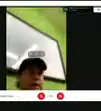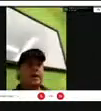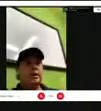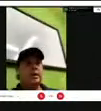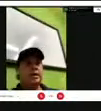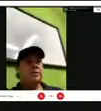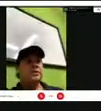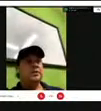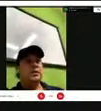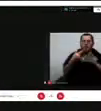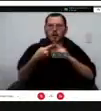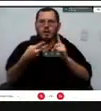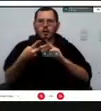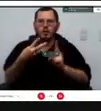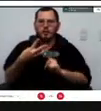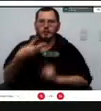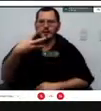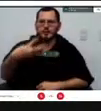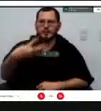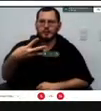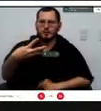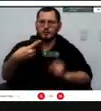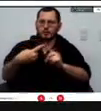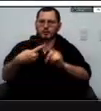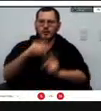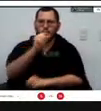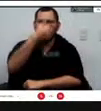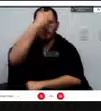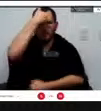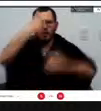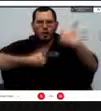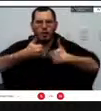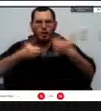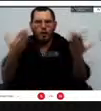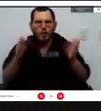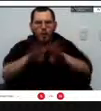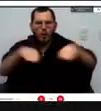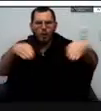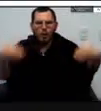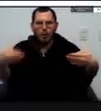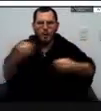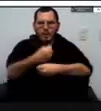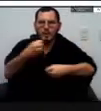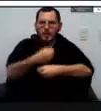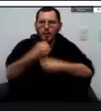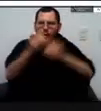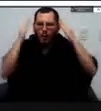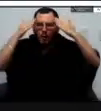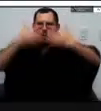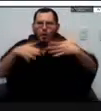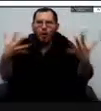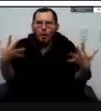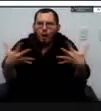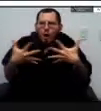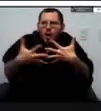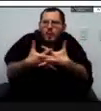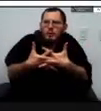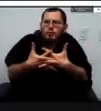principal pues efectivamente es tener unas mesas de trabajo donde estamos articulando el trabajo